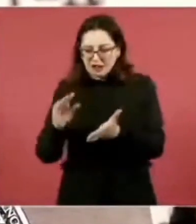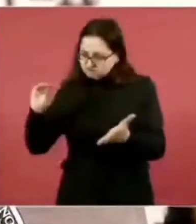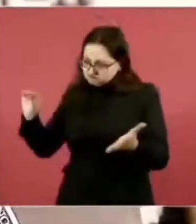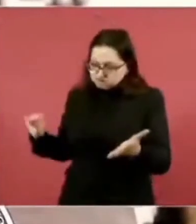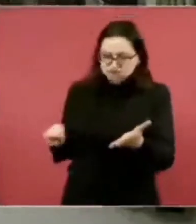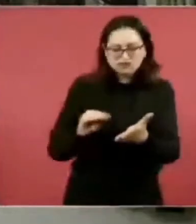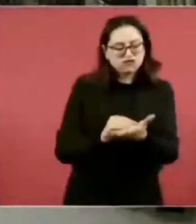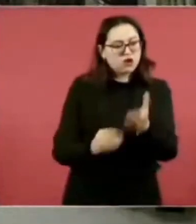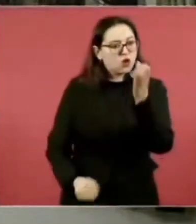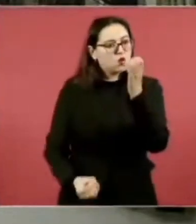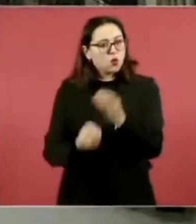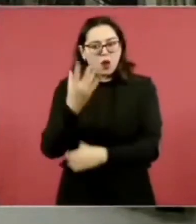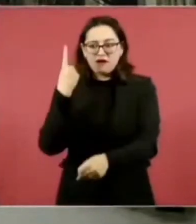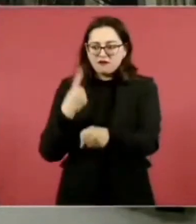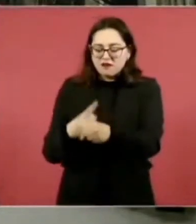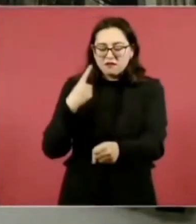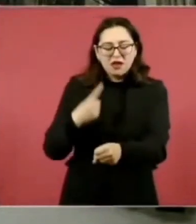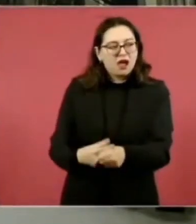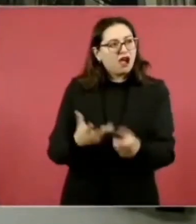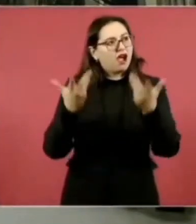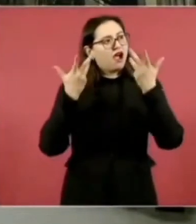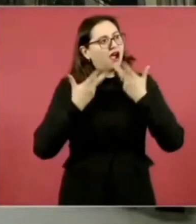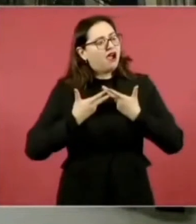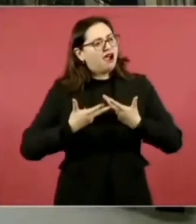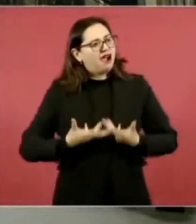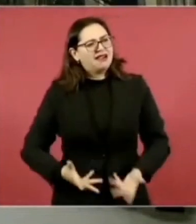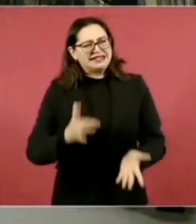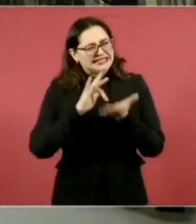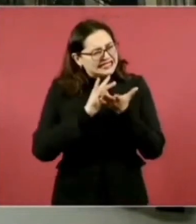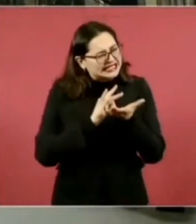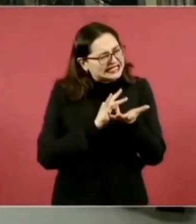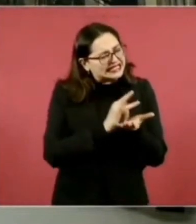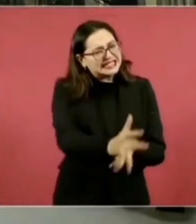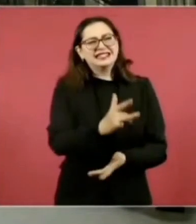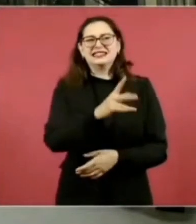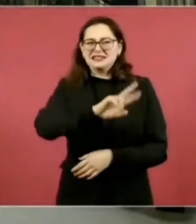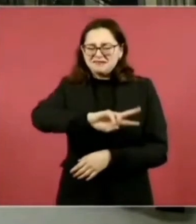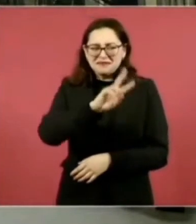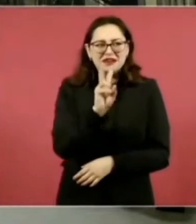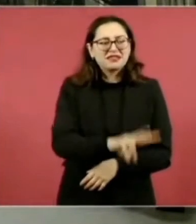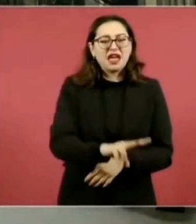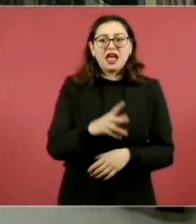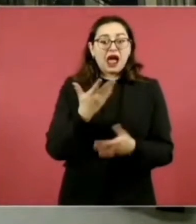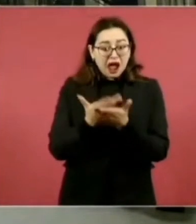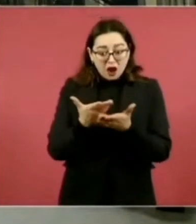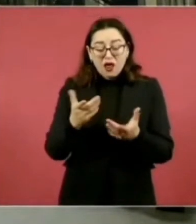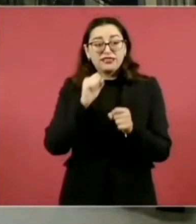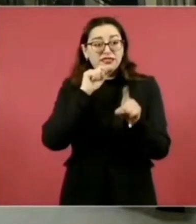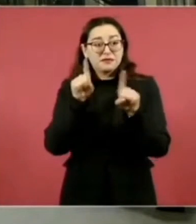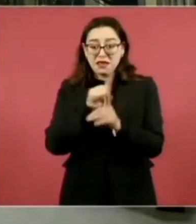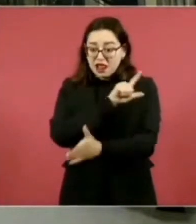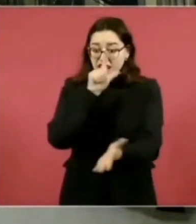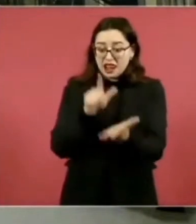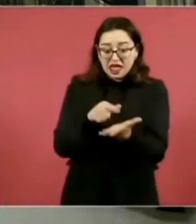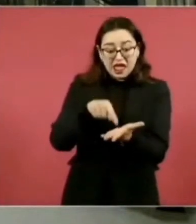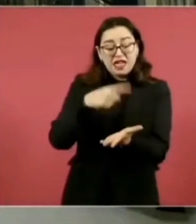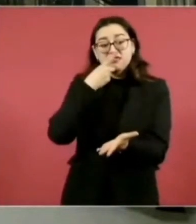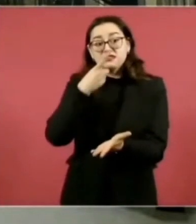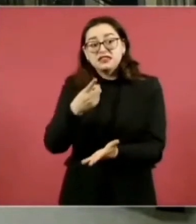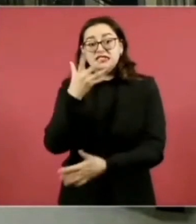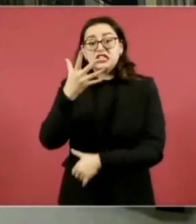Todo esto no puede pasar de noche, agradezco el honor de poder expresar esto como un reconocimiento a su administración,